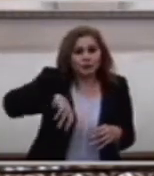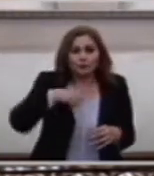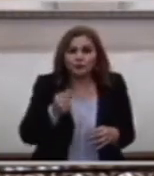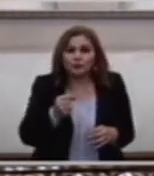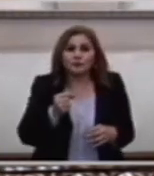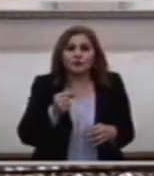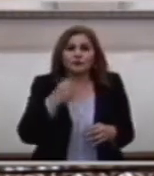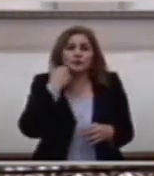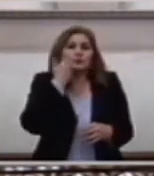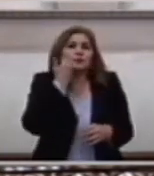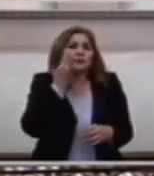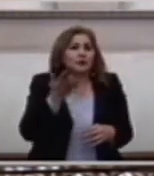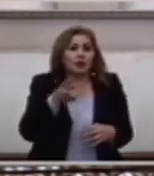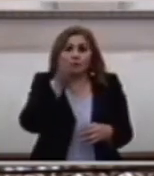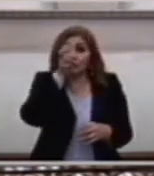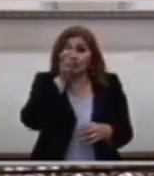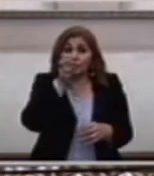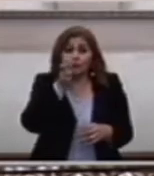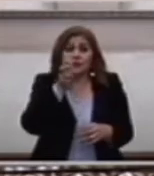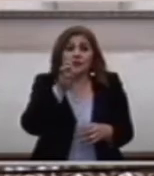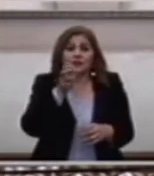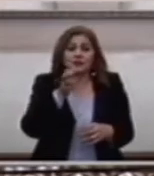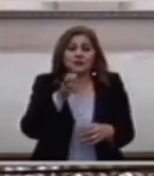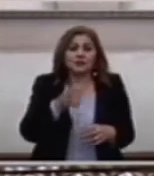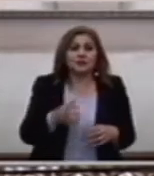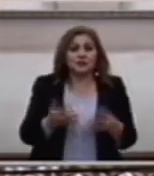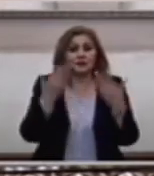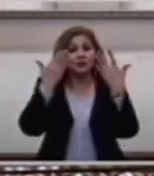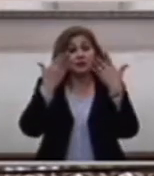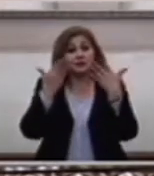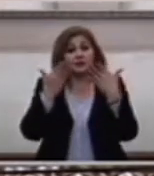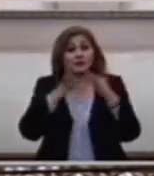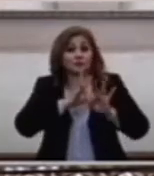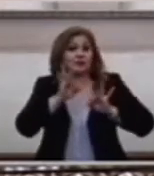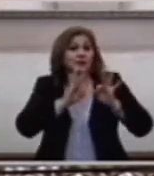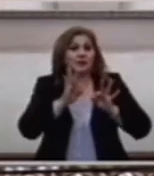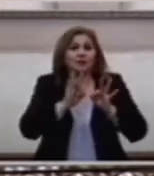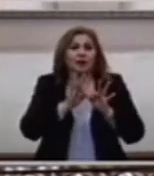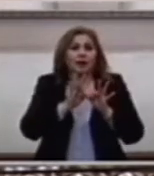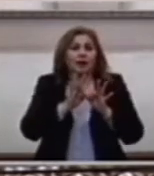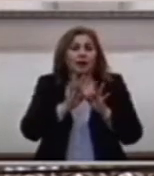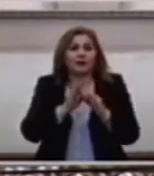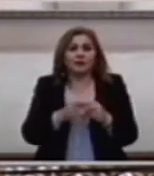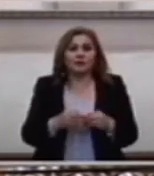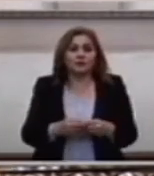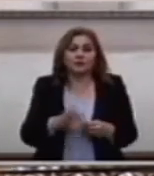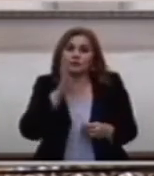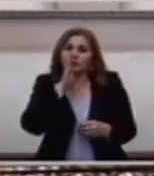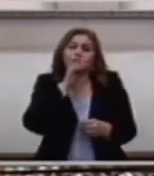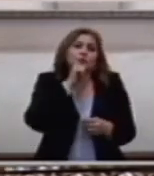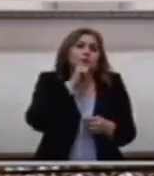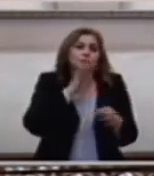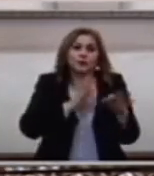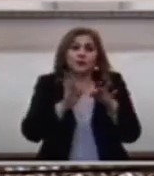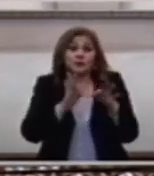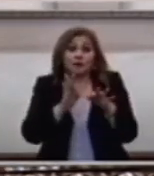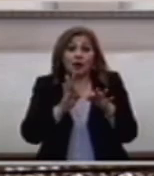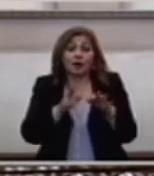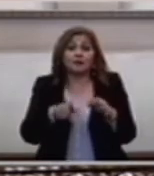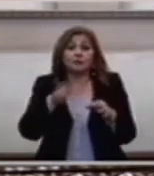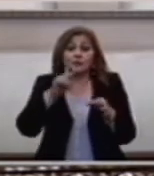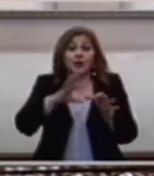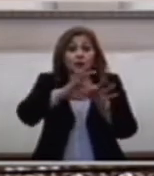Todas esas ganas De hacer las cosas Se pueden agotar Si no están